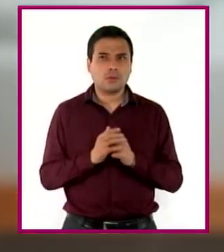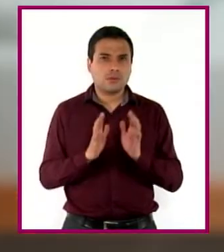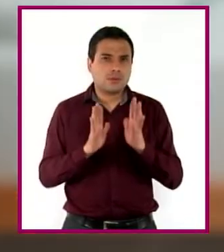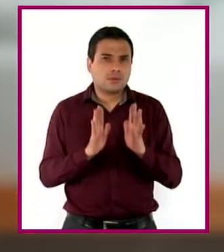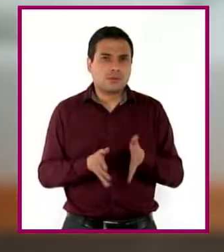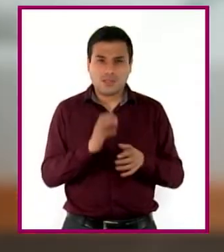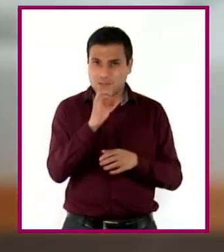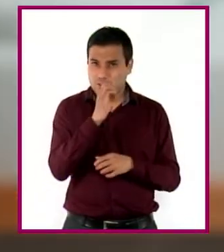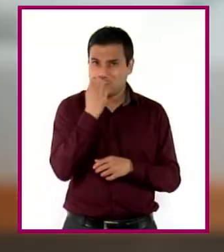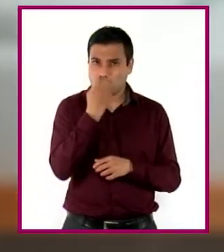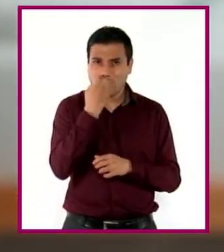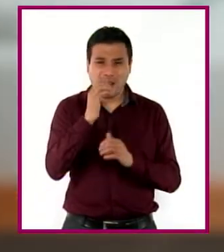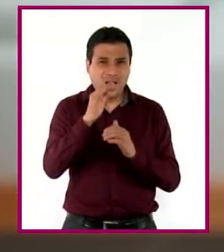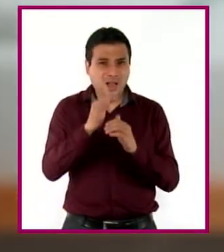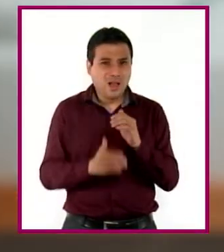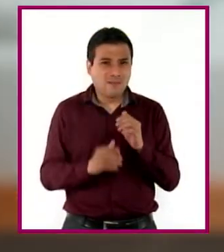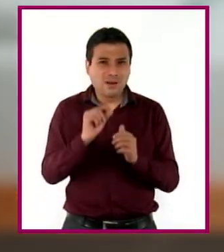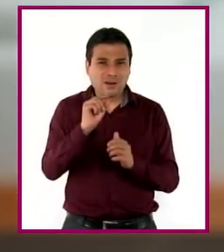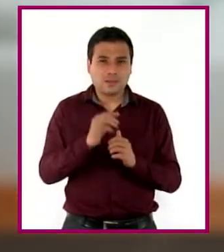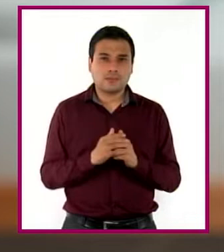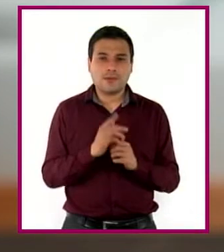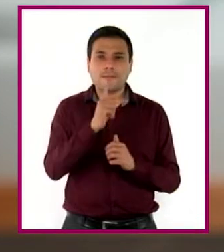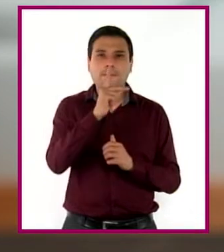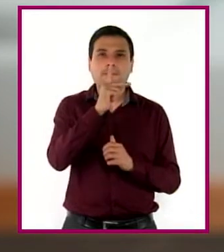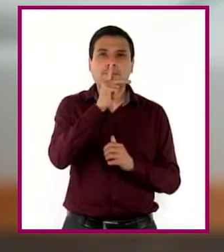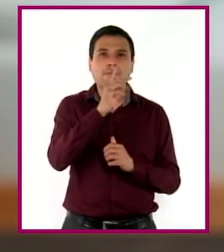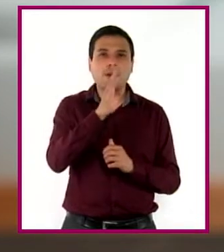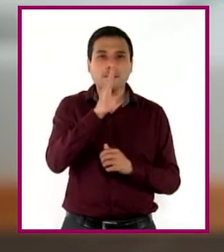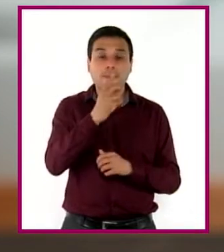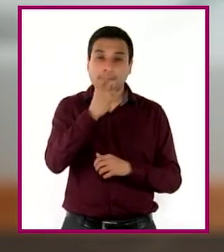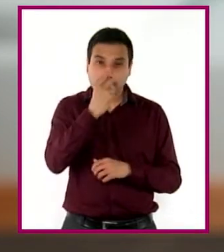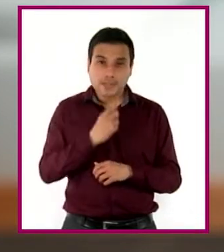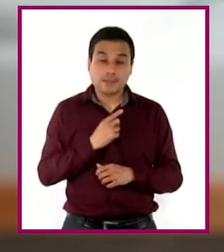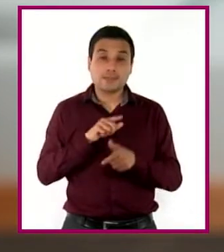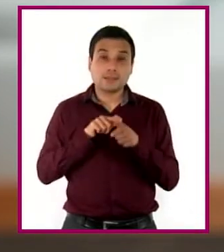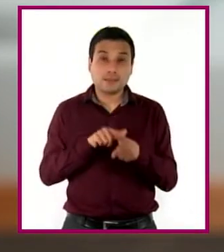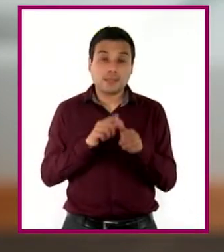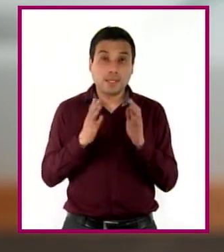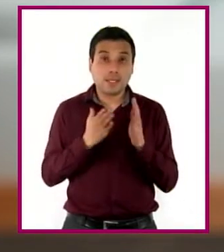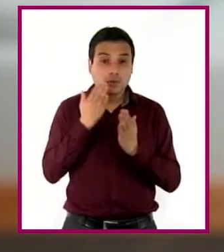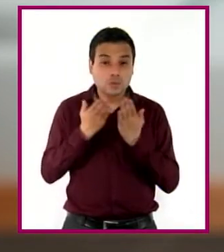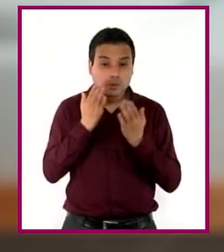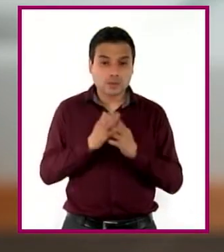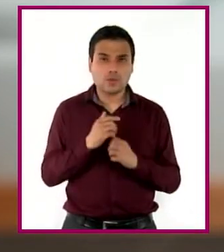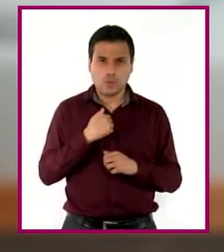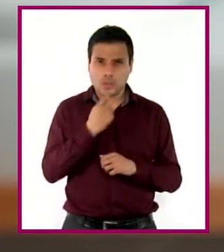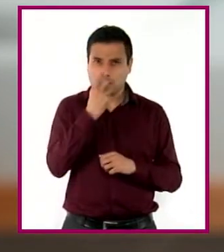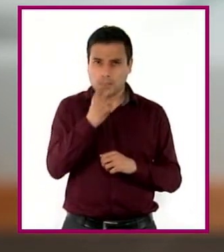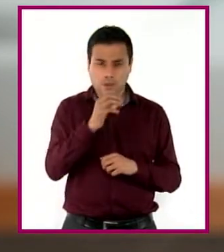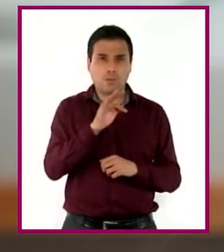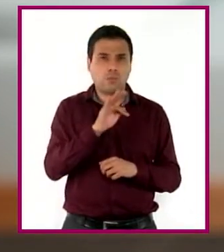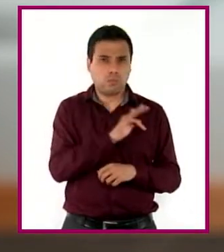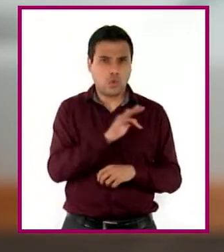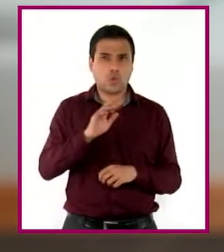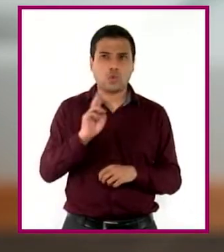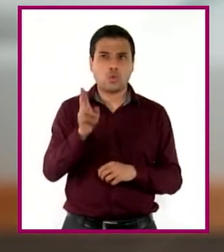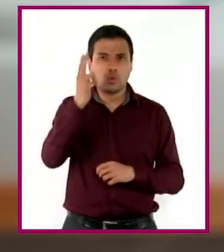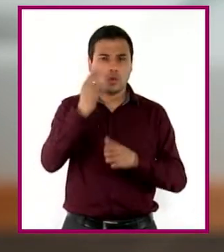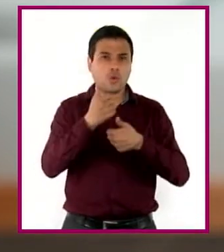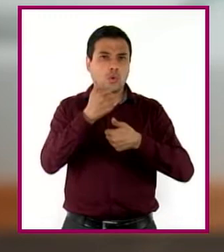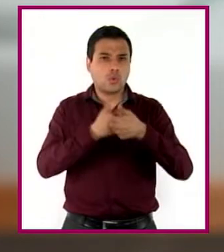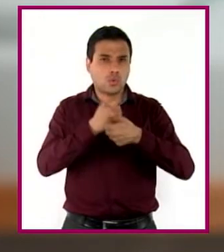escuela. ¡Exacto! Es que no quieren que deje de estudiar. Entonces les dije que puedo buscar una universidad que tenga carreras